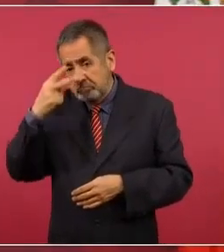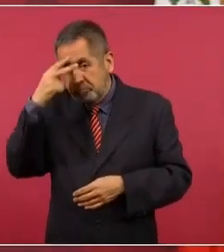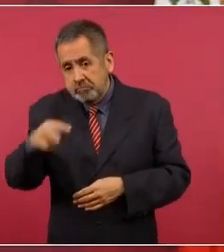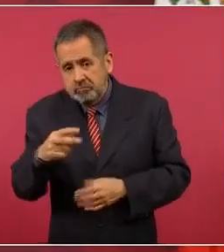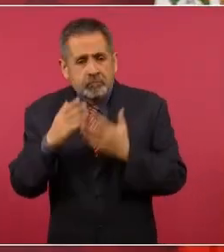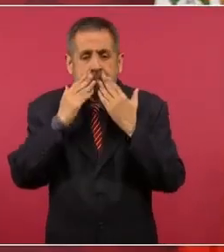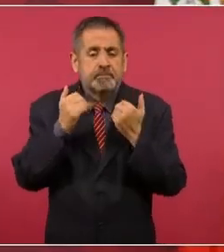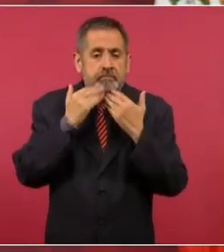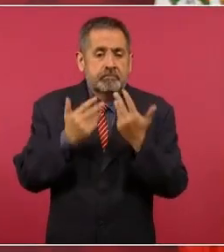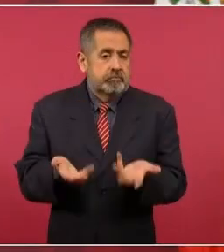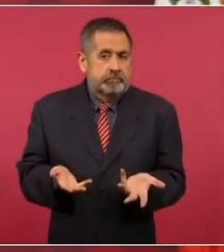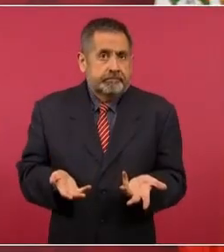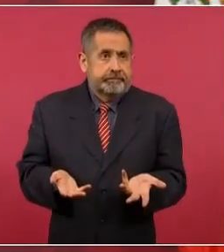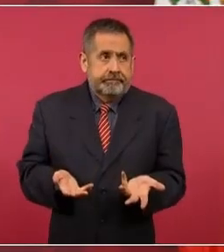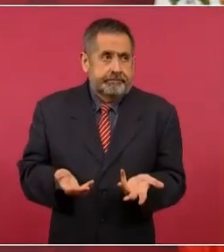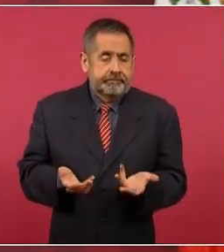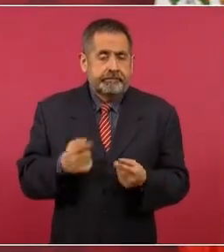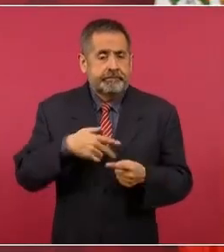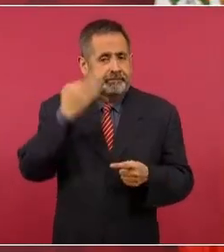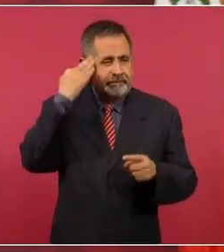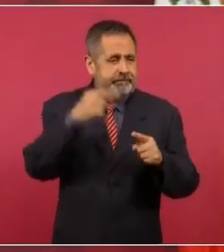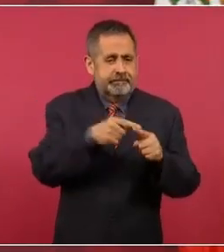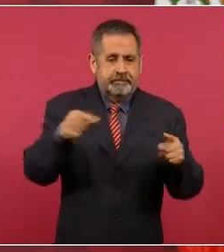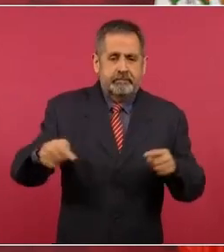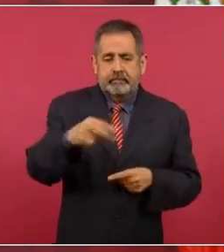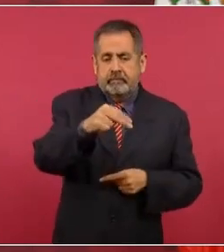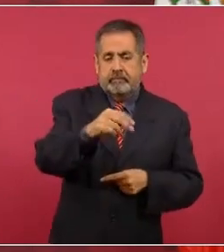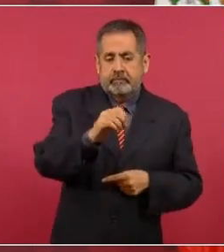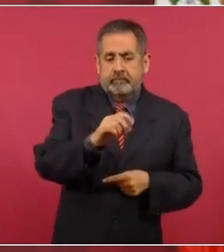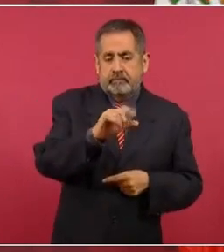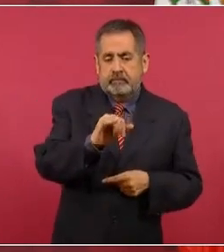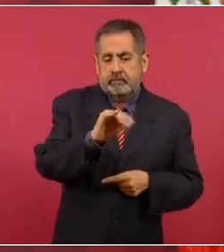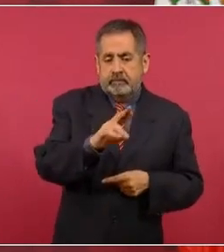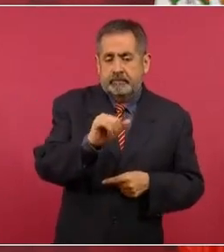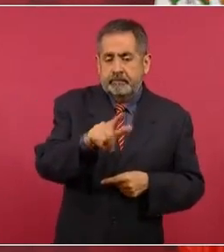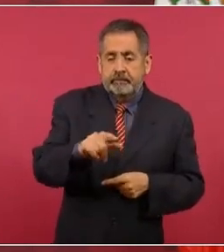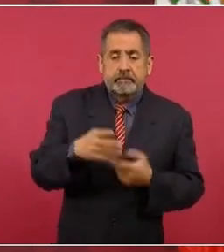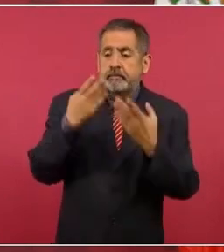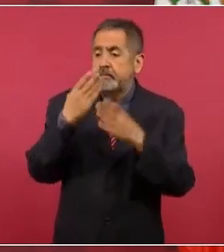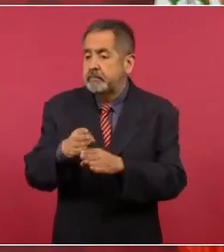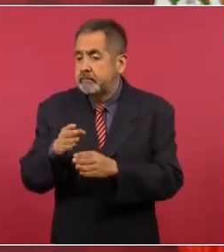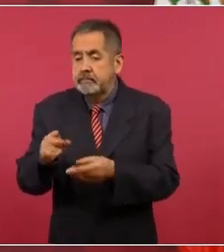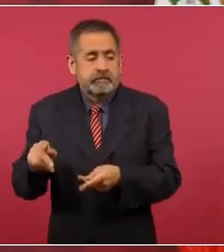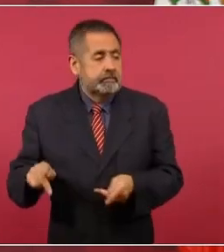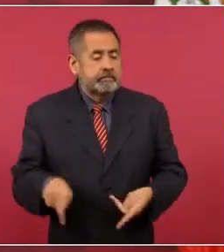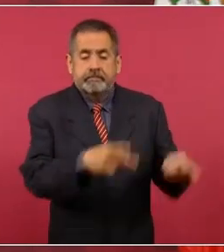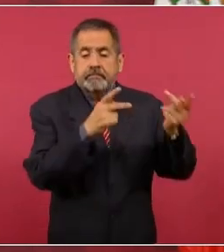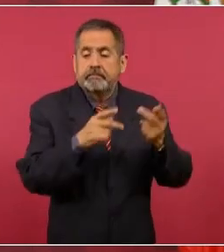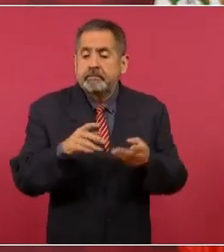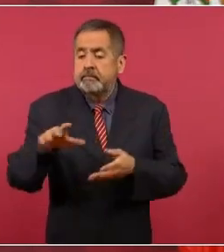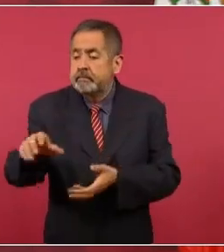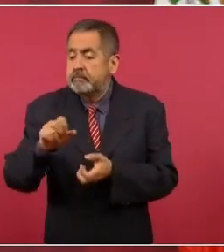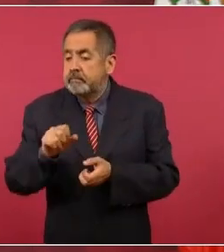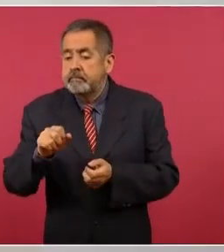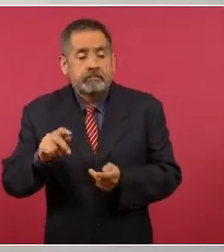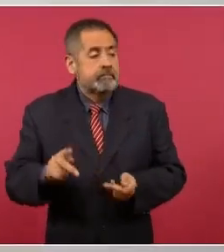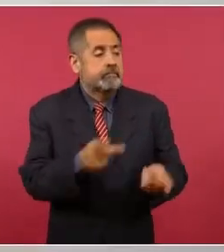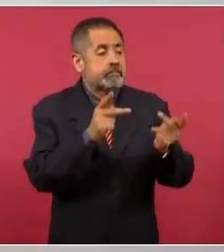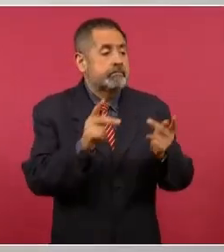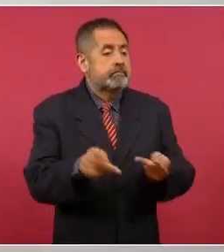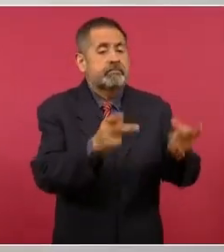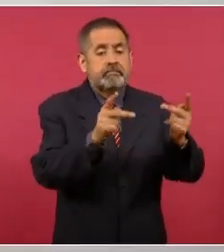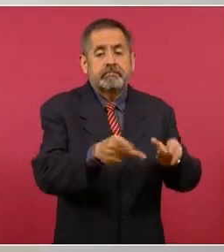En todo el periodo neoliberal se fueron entregando los bancos y las